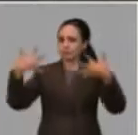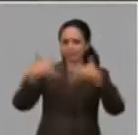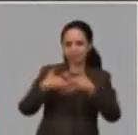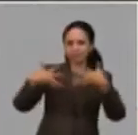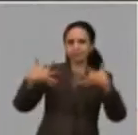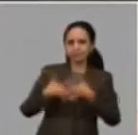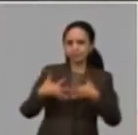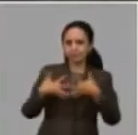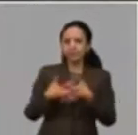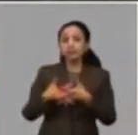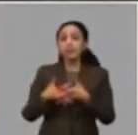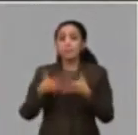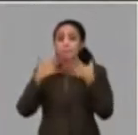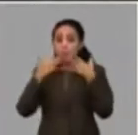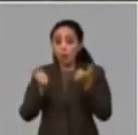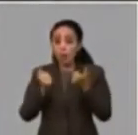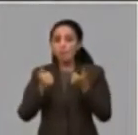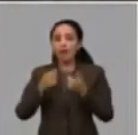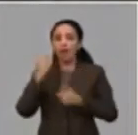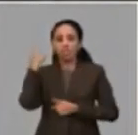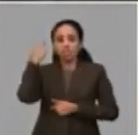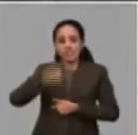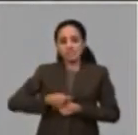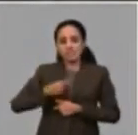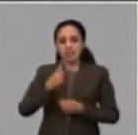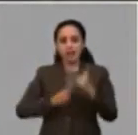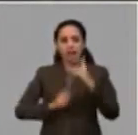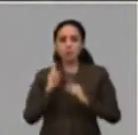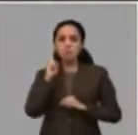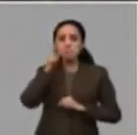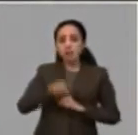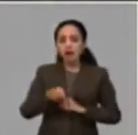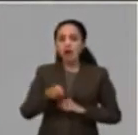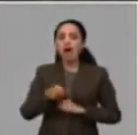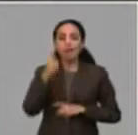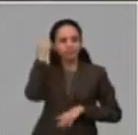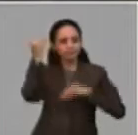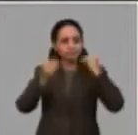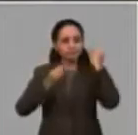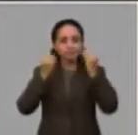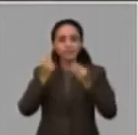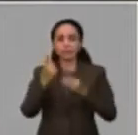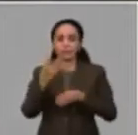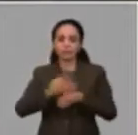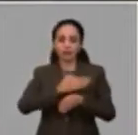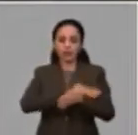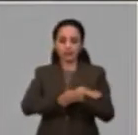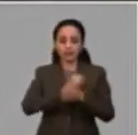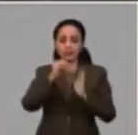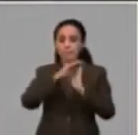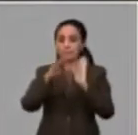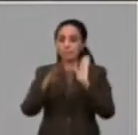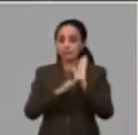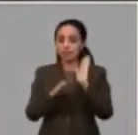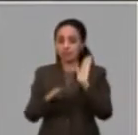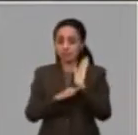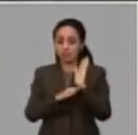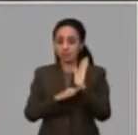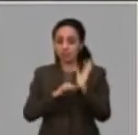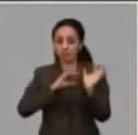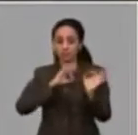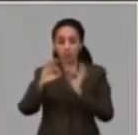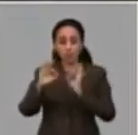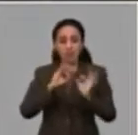de dirección para la toma de decisiones ahí en el Consejo de Defensa, nosotros tenemos en este momento con estas medidas protegidas 62